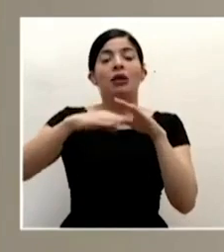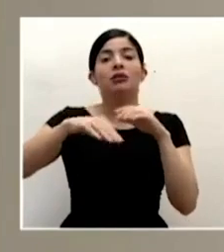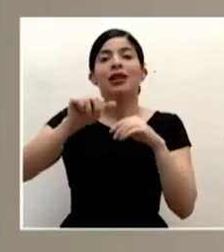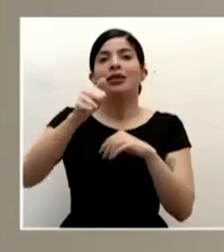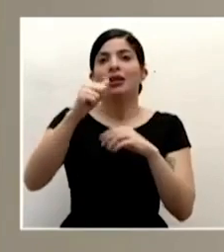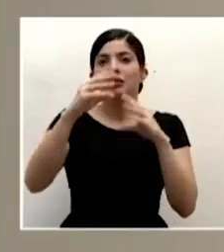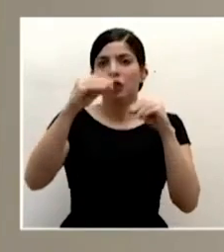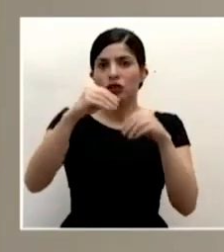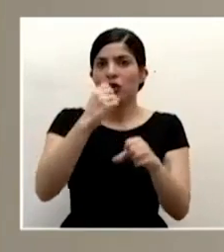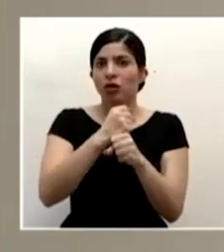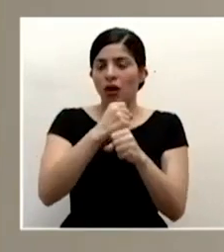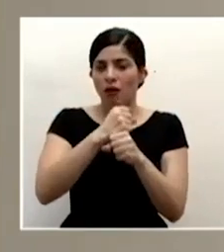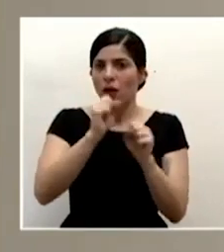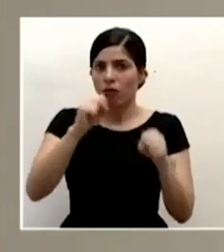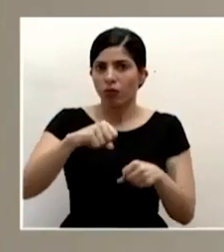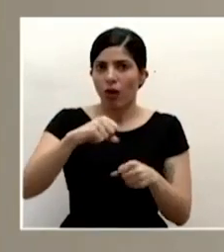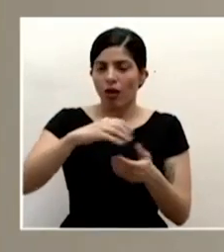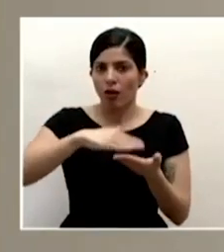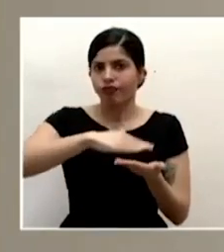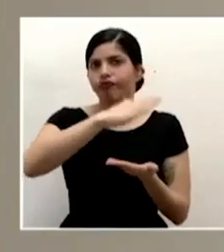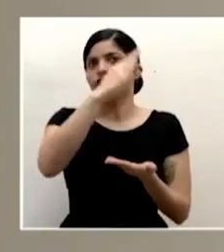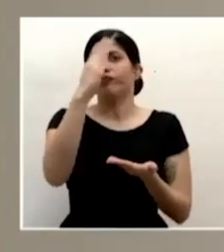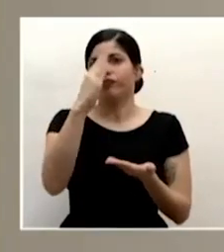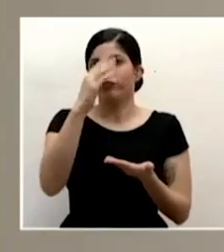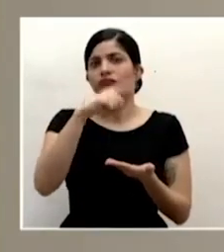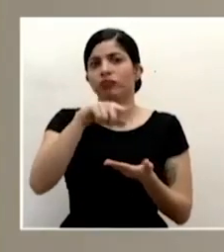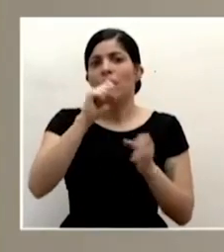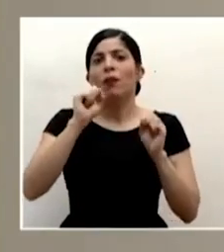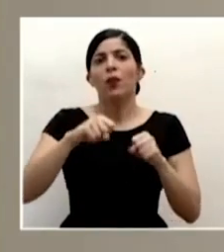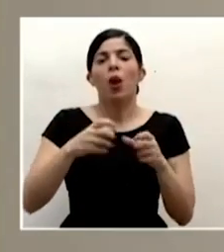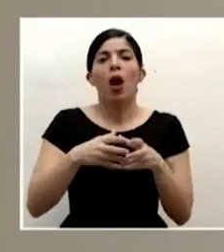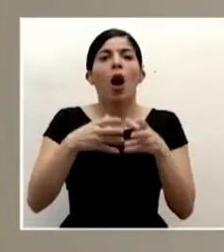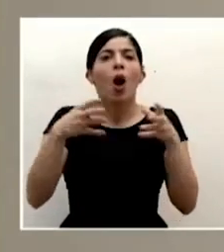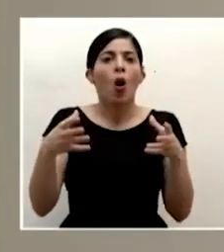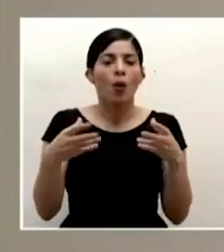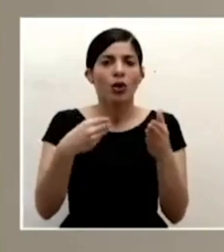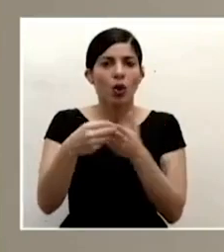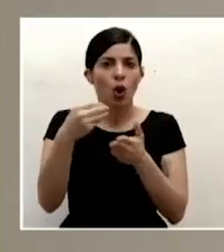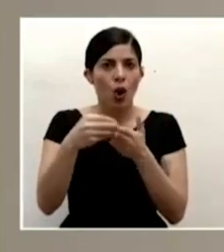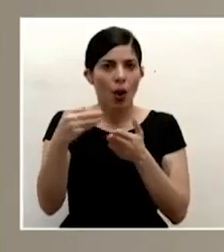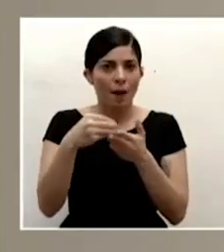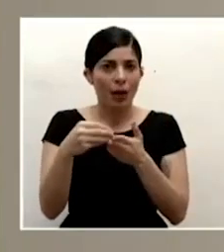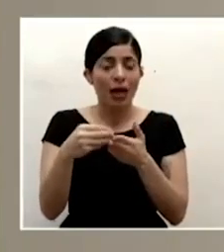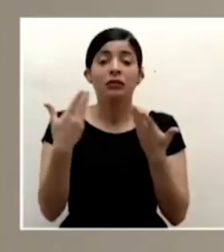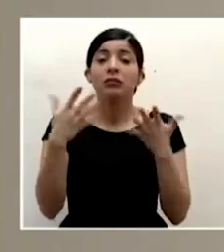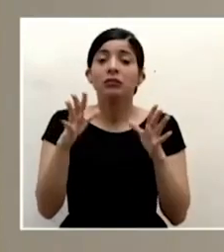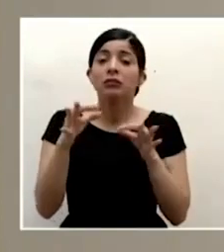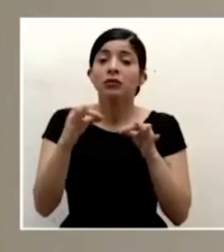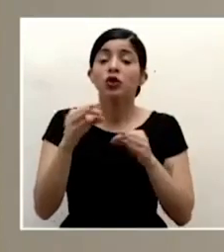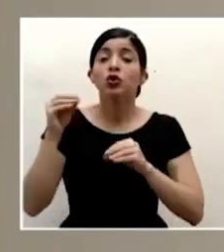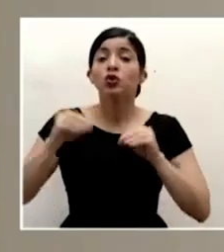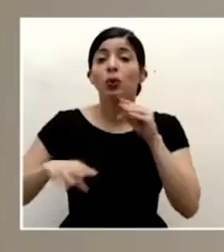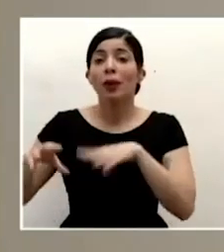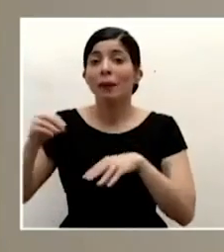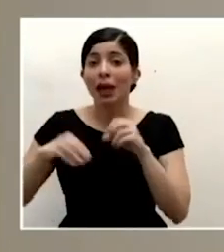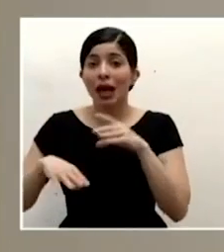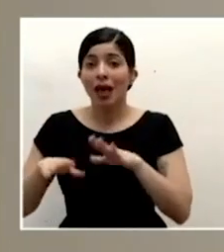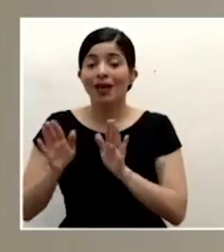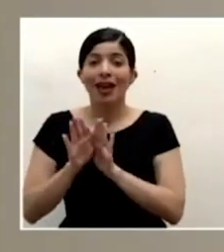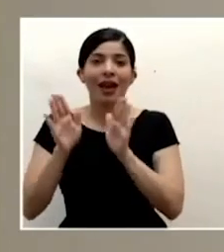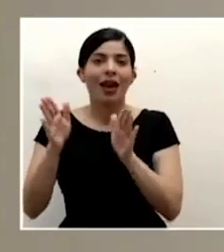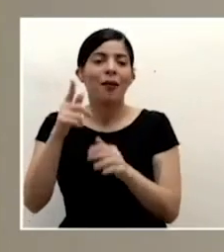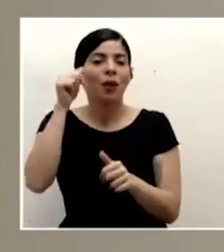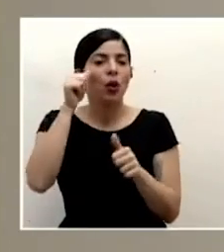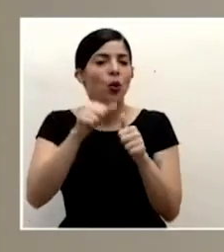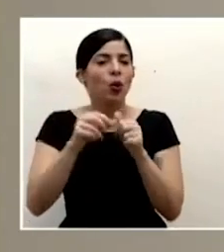la noche su funcionamiento eventualmente para que puedan también incrementar sus compras ya hemos dicho que supermercados en general porque